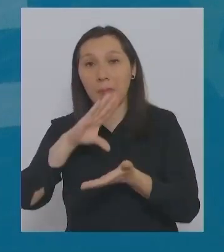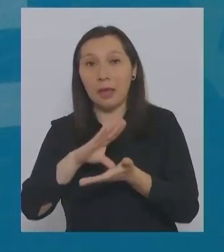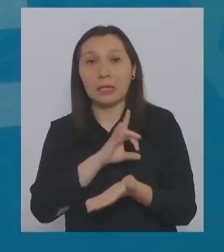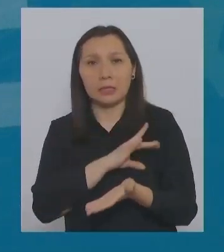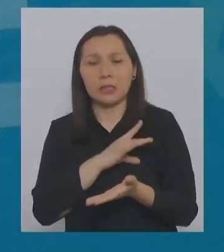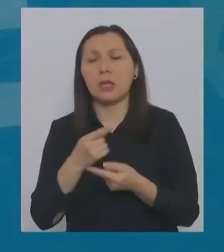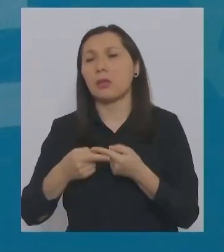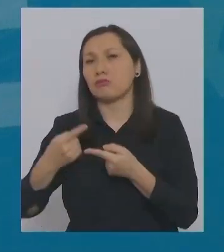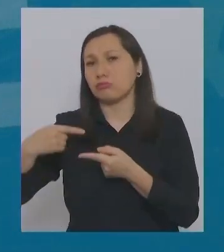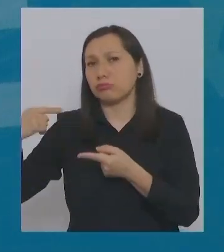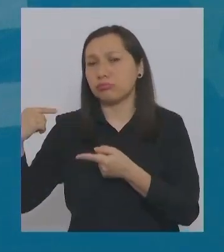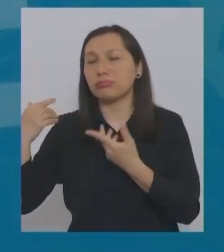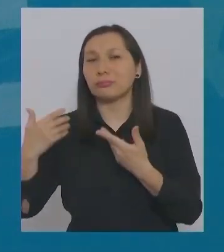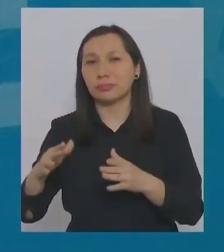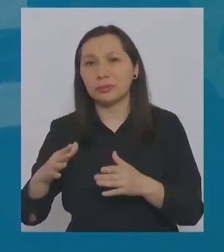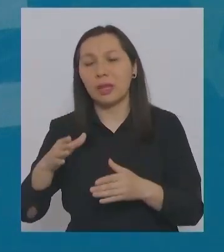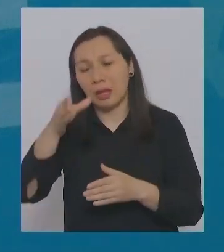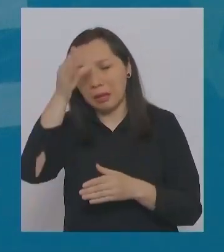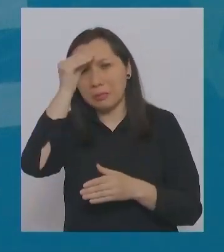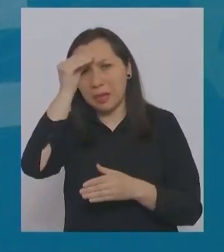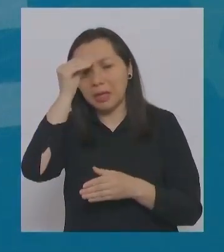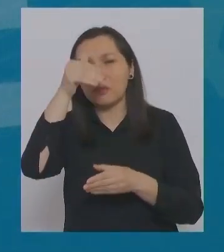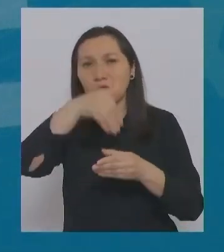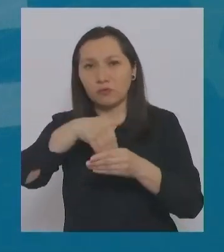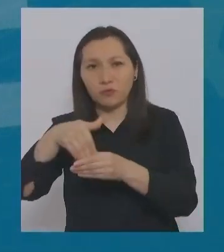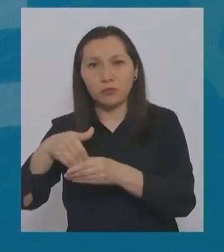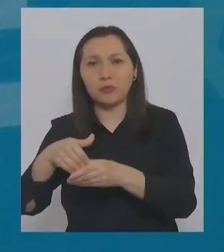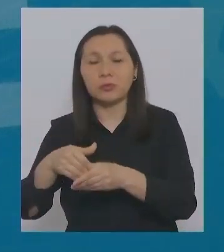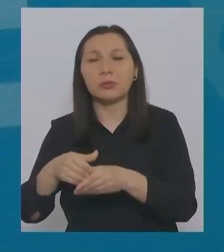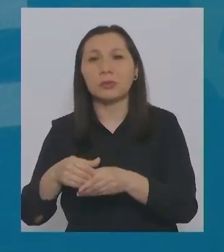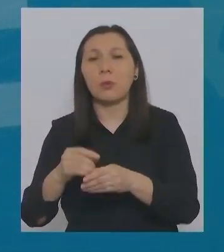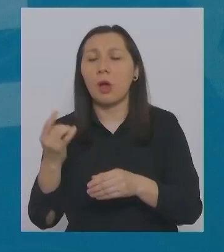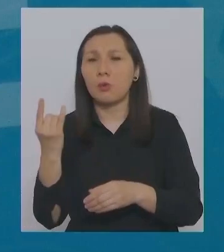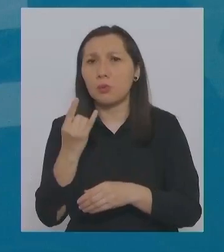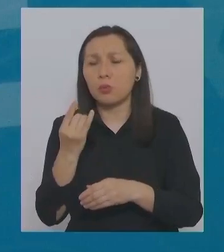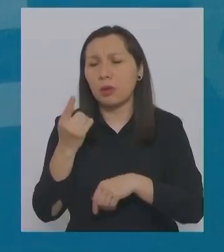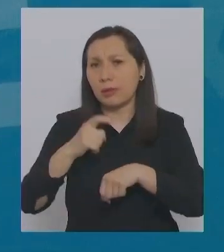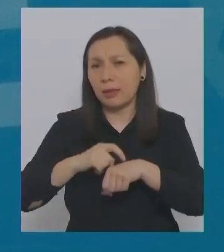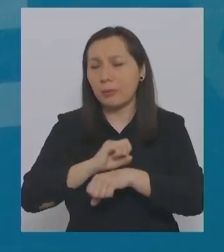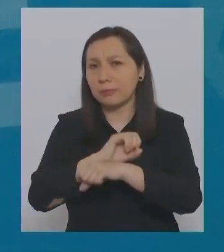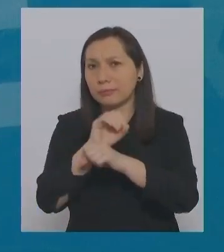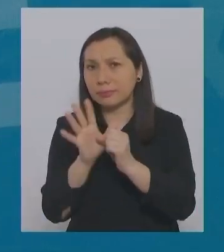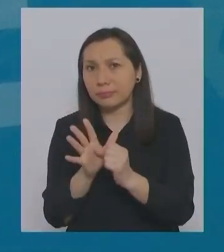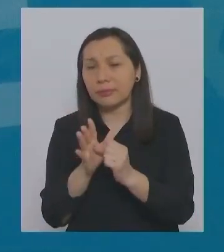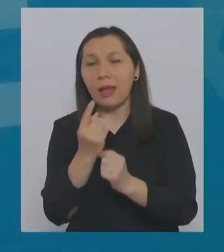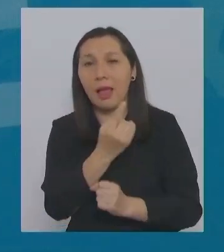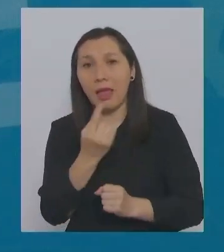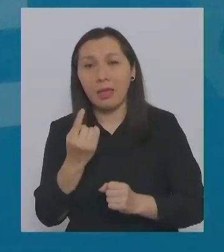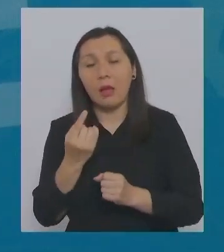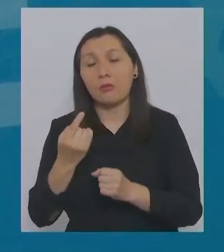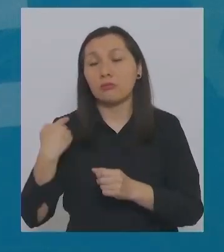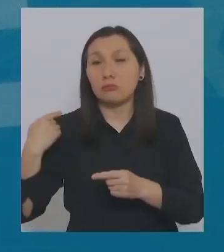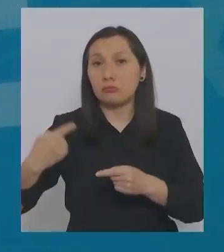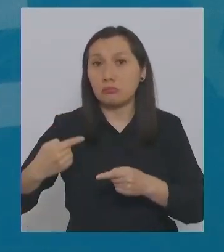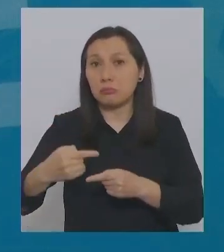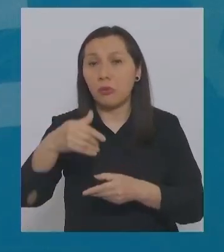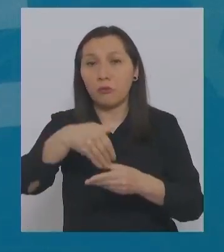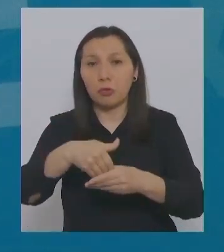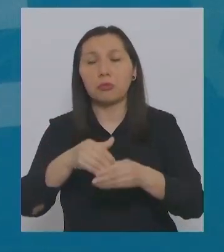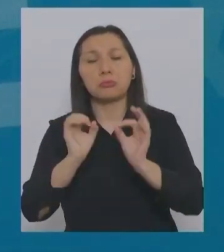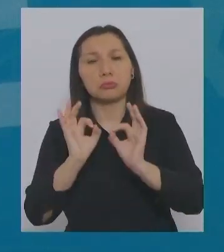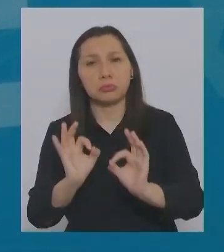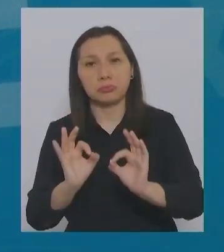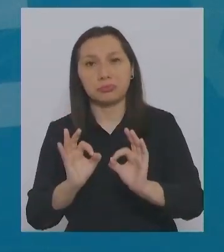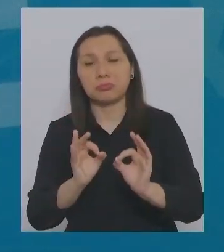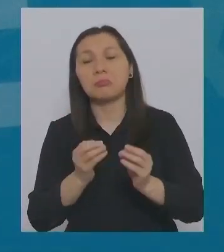vivido varias experiencias de este tipo, varios comicios en el periodo de emergencia y cada una de estas elecciones se han podido